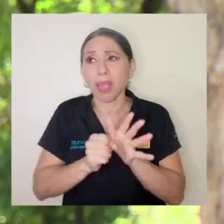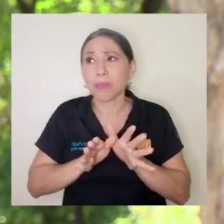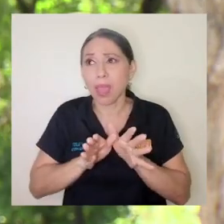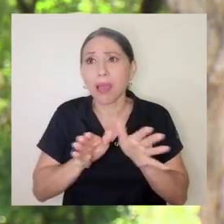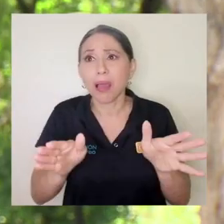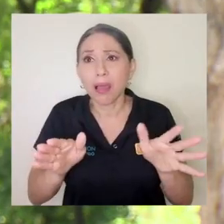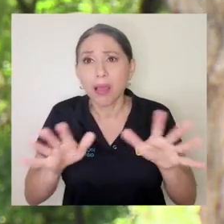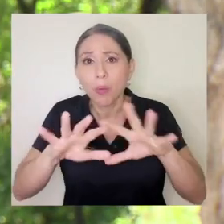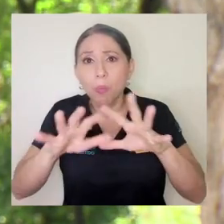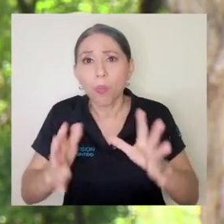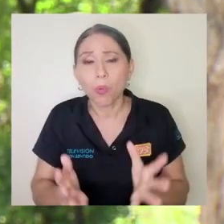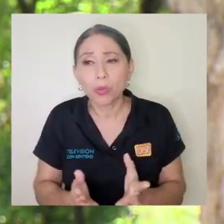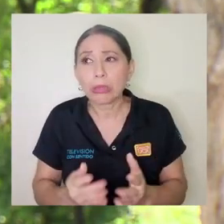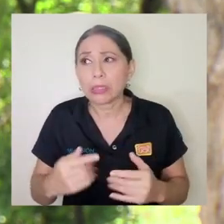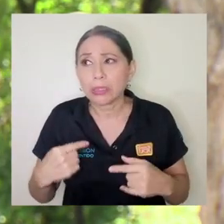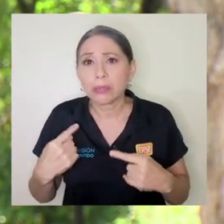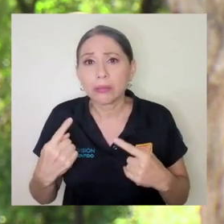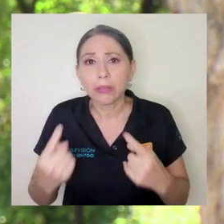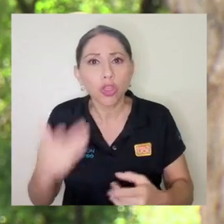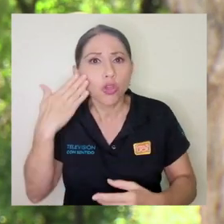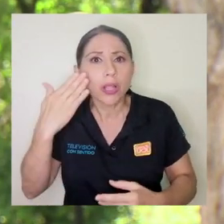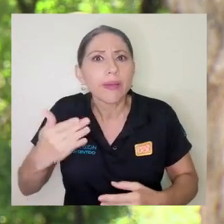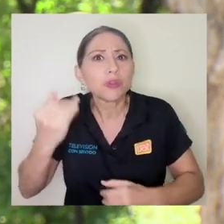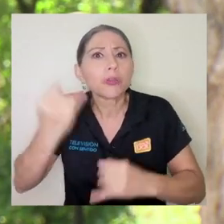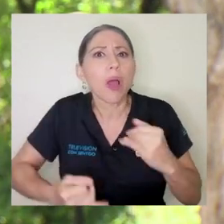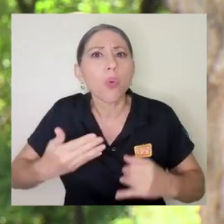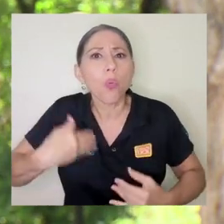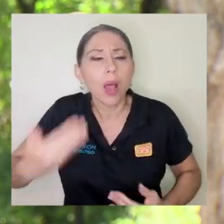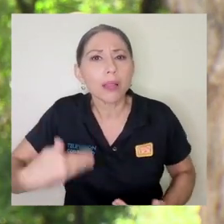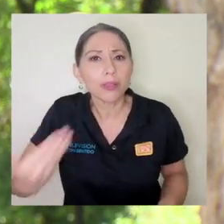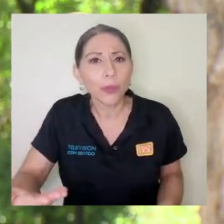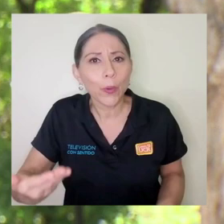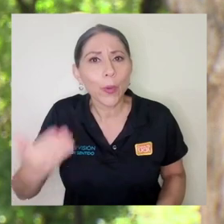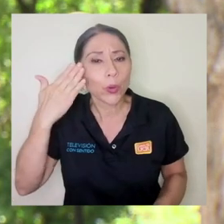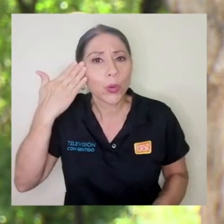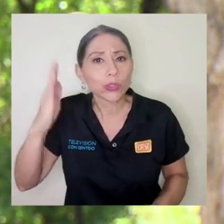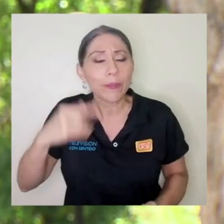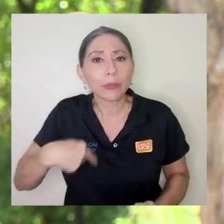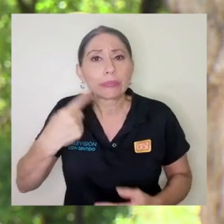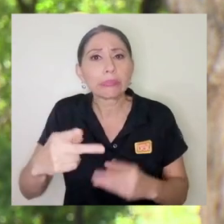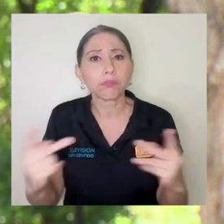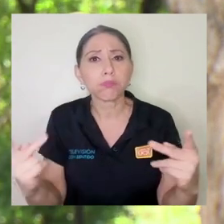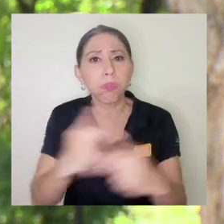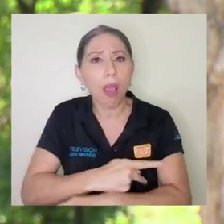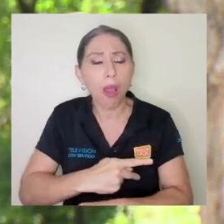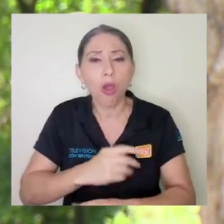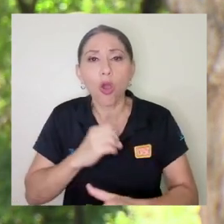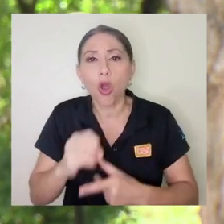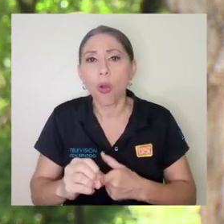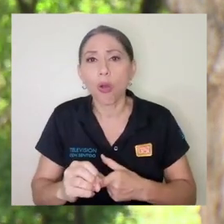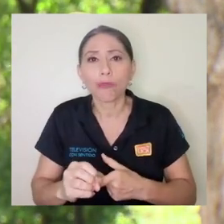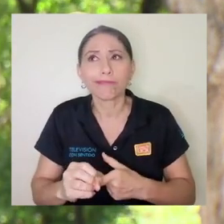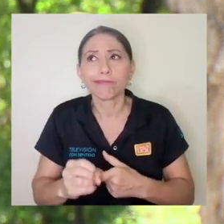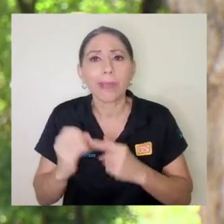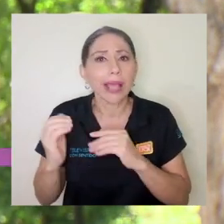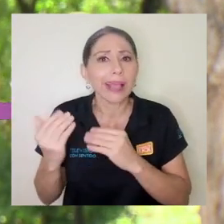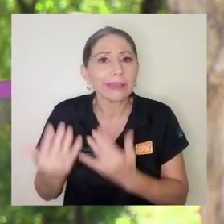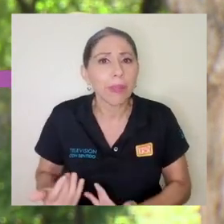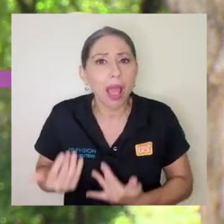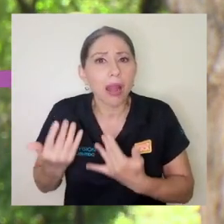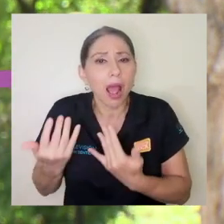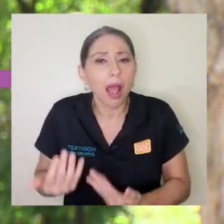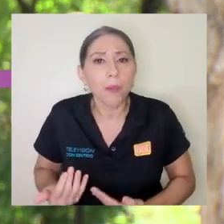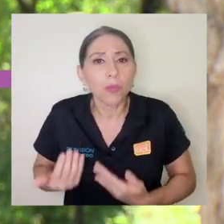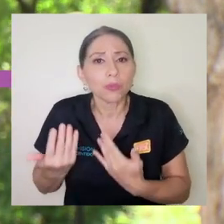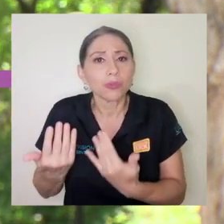terminar, no sabemos si se va a poner peor o esperamos, tenemos la expectativa de que